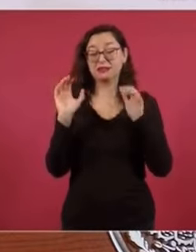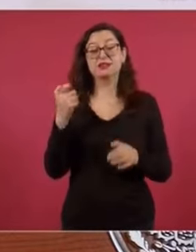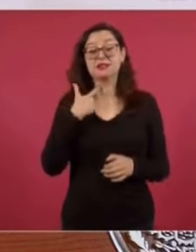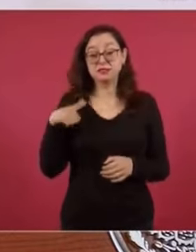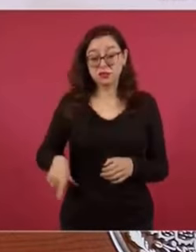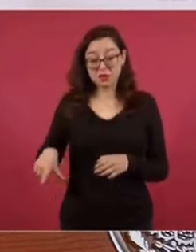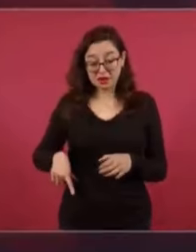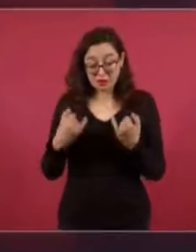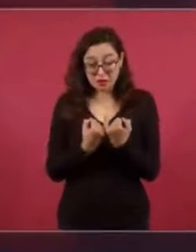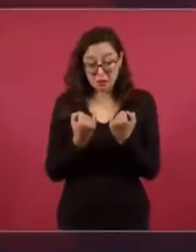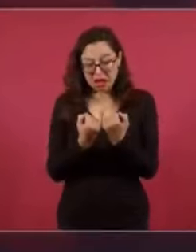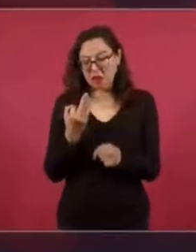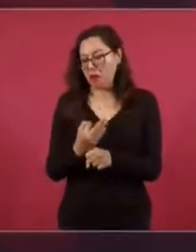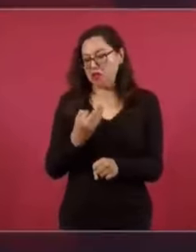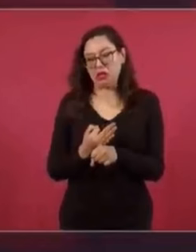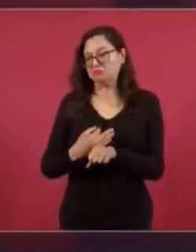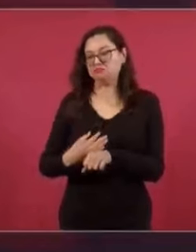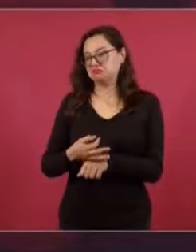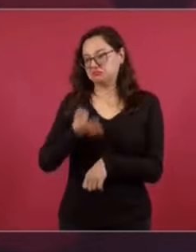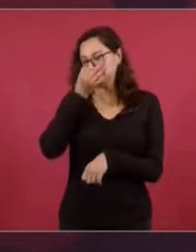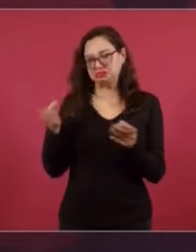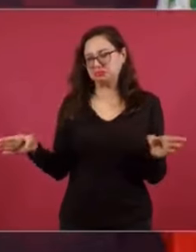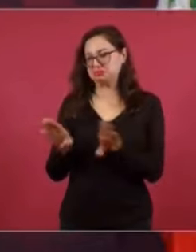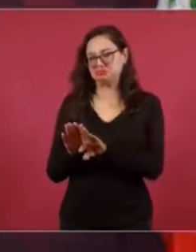generando, cuando mucho, 16%.